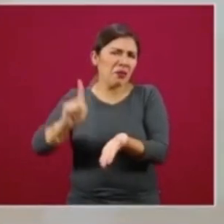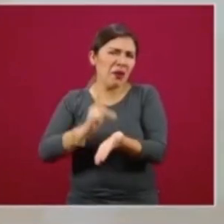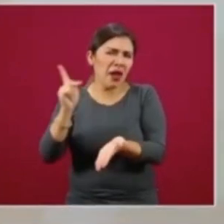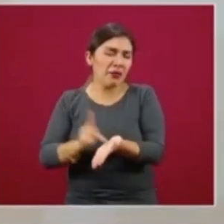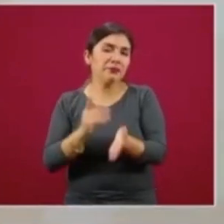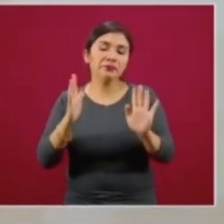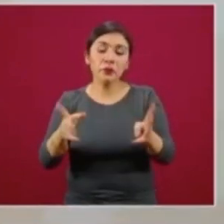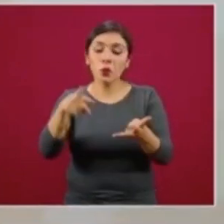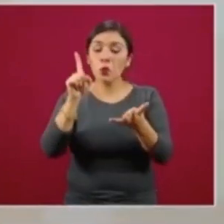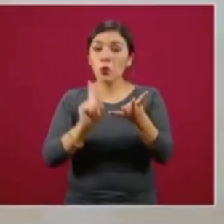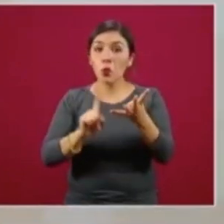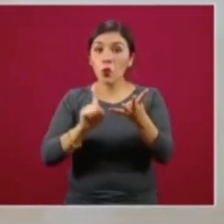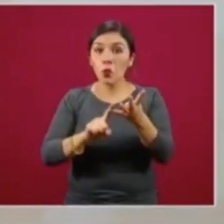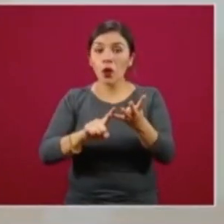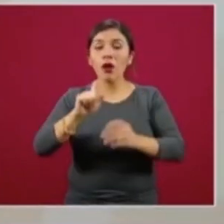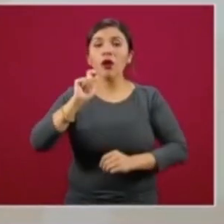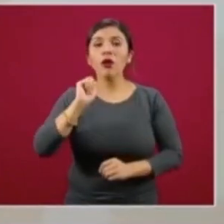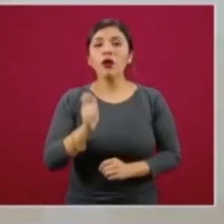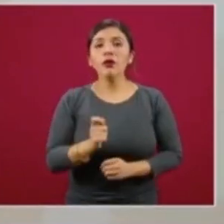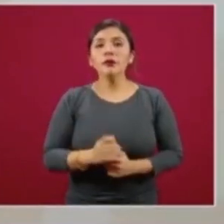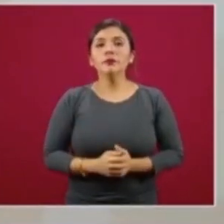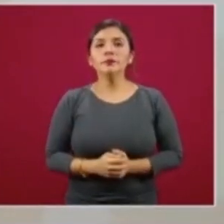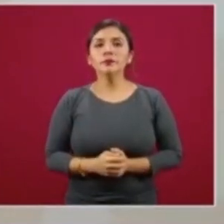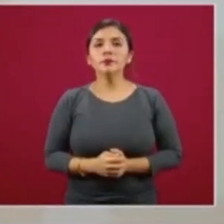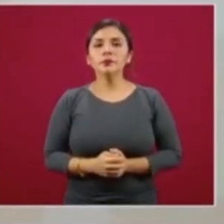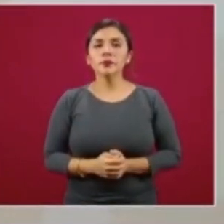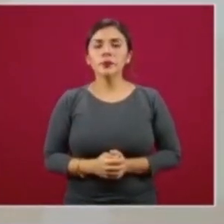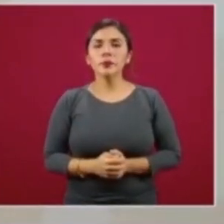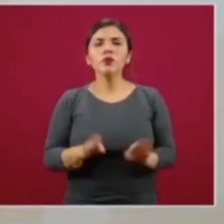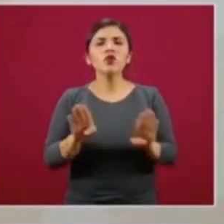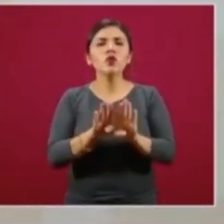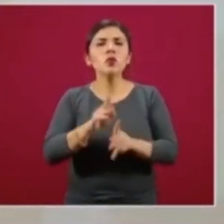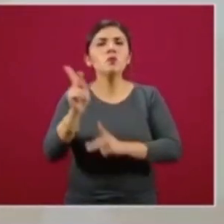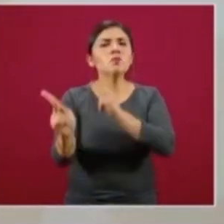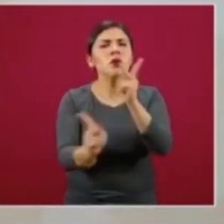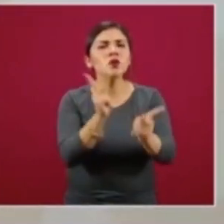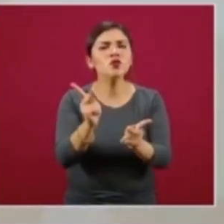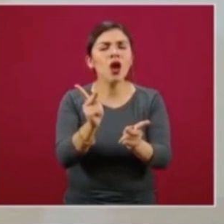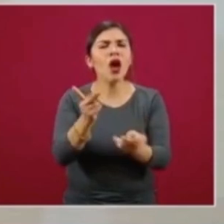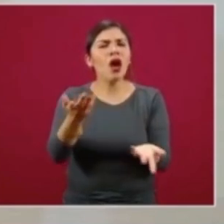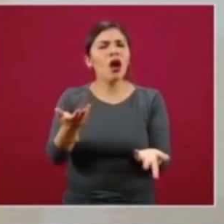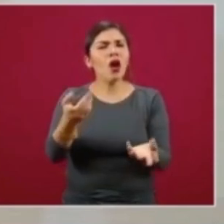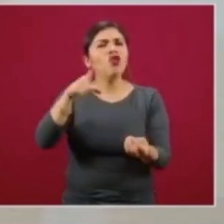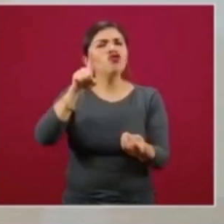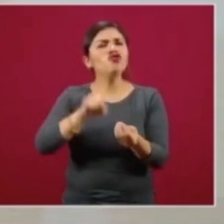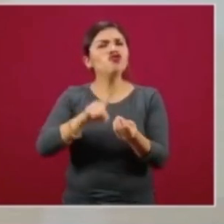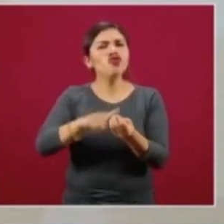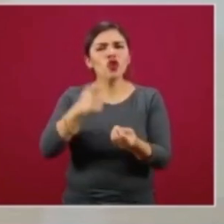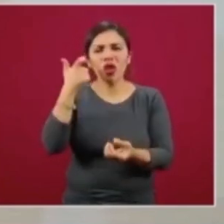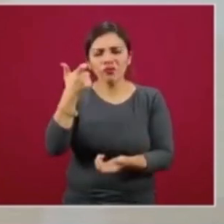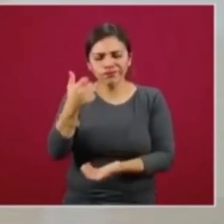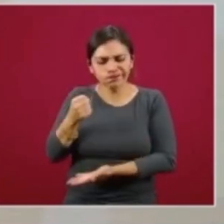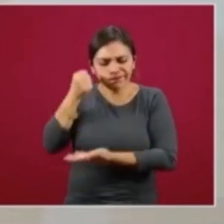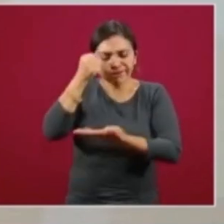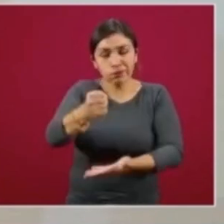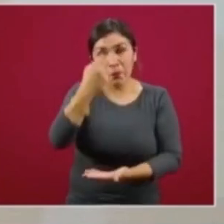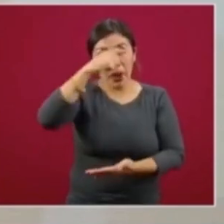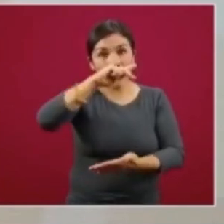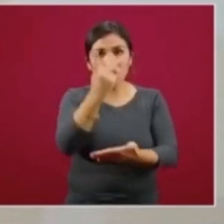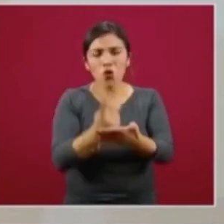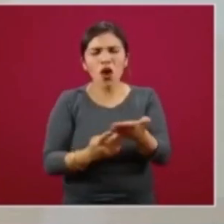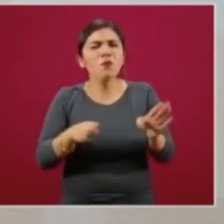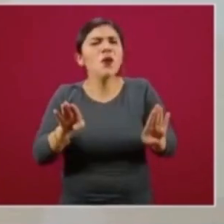finalmente, un cuarto punto que responde a la pregunta de de dónde se financian estos programas,